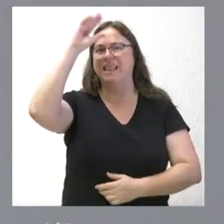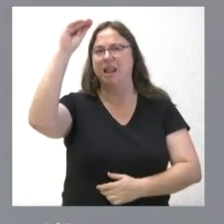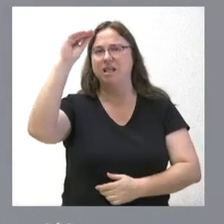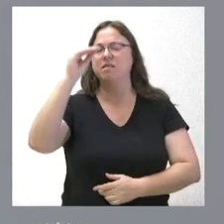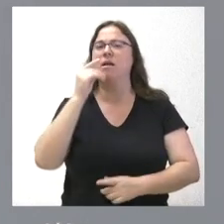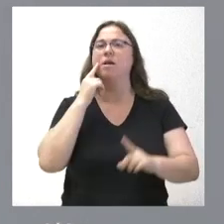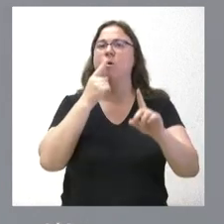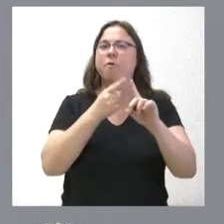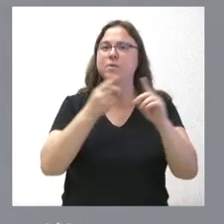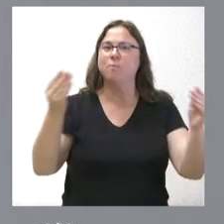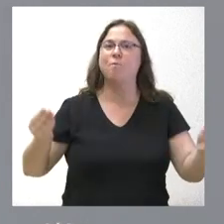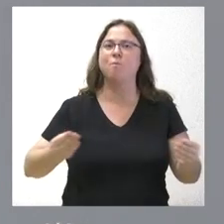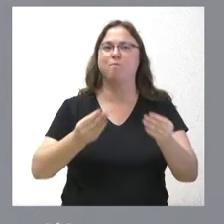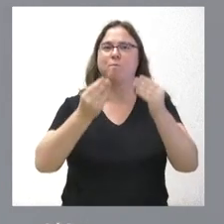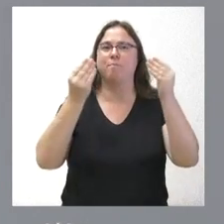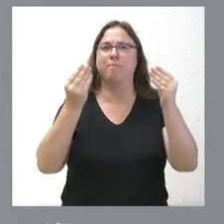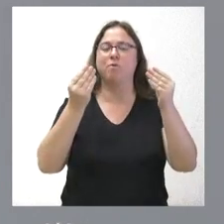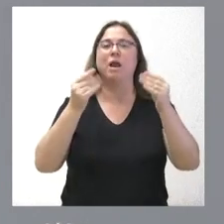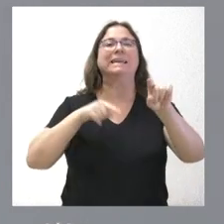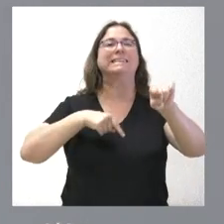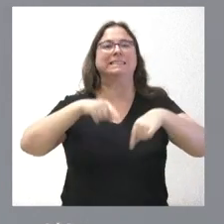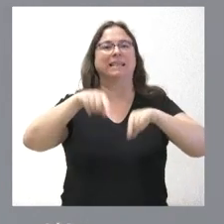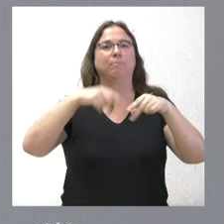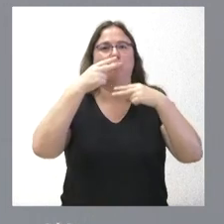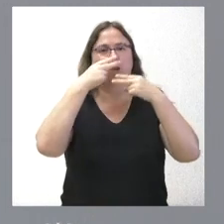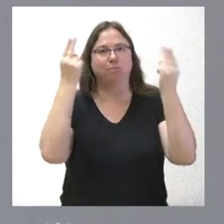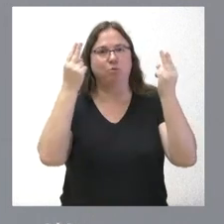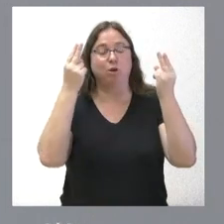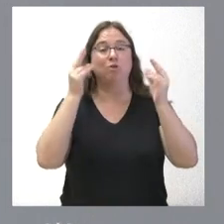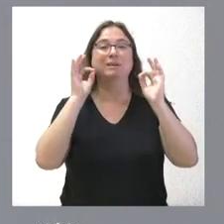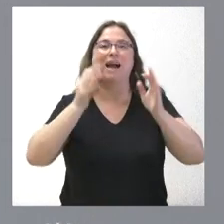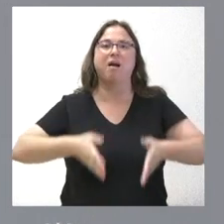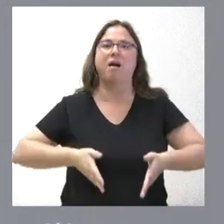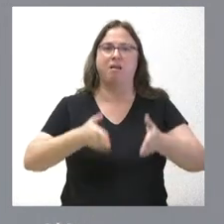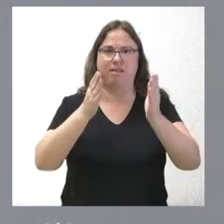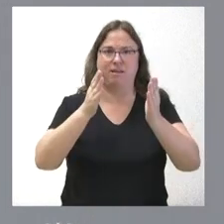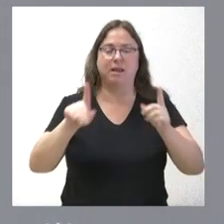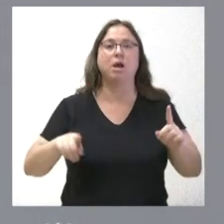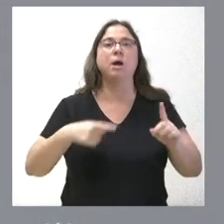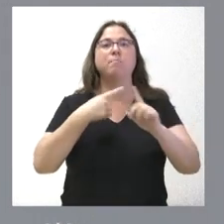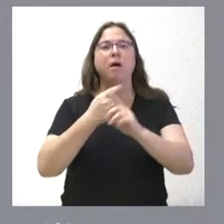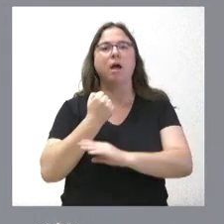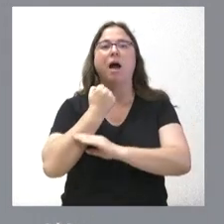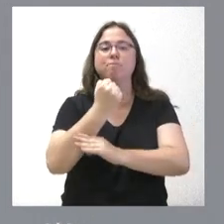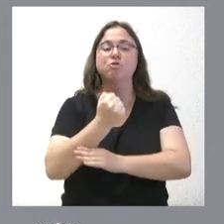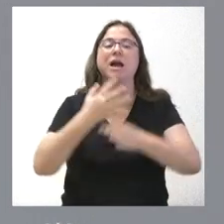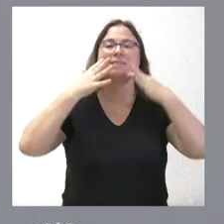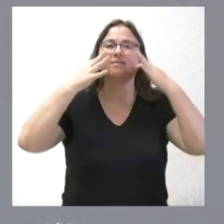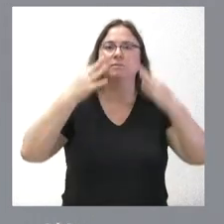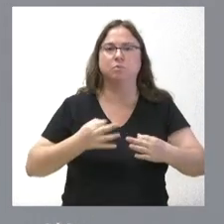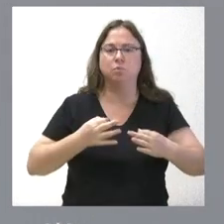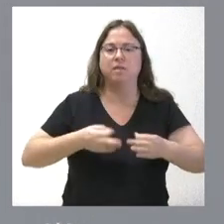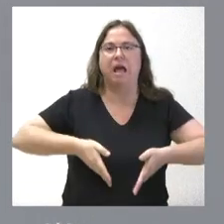la calidad del transporte público de viajeros por carretera y reforzar su seguridad en Castilla y León.